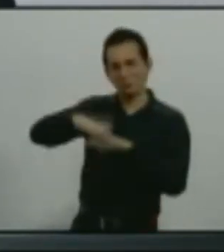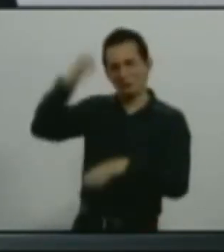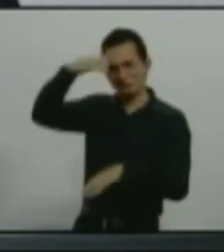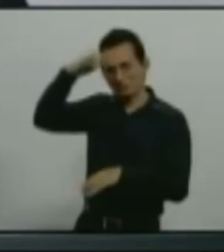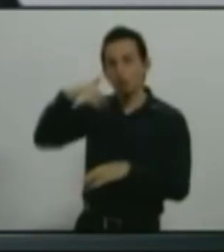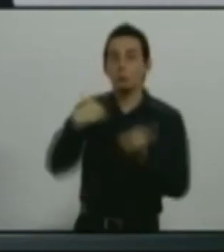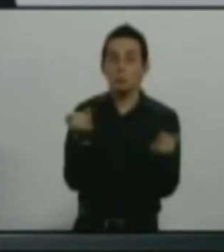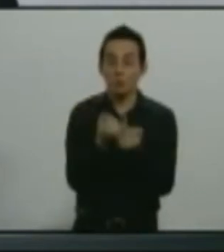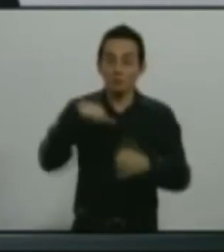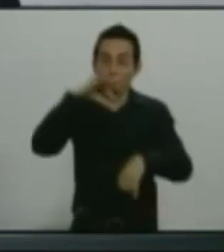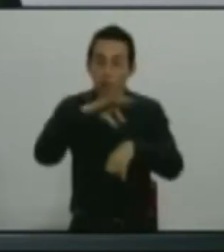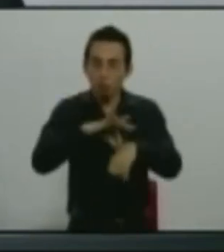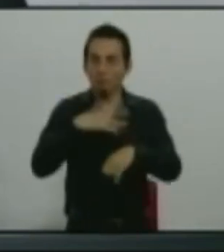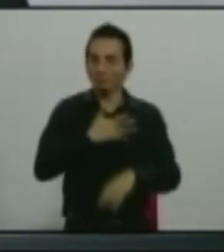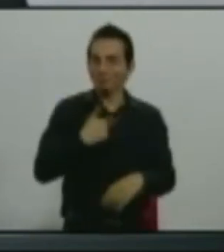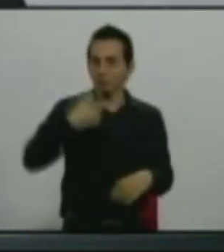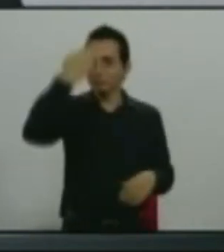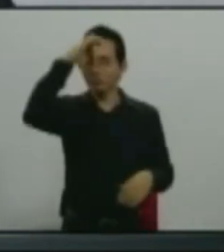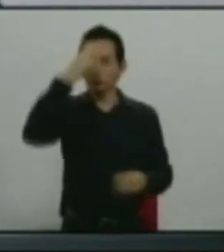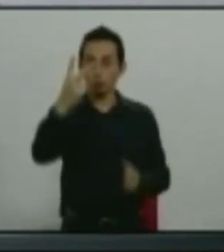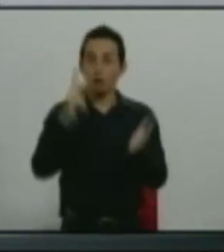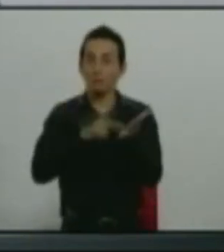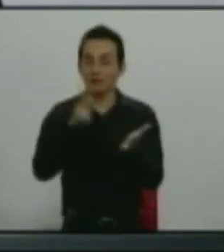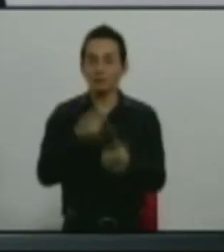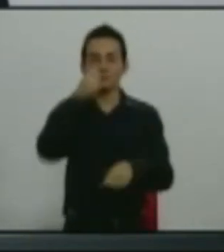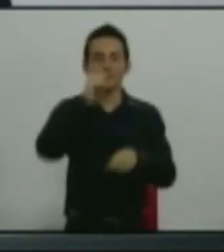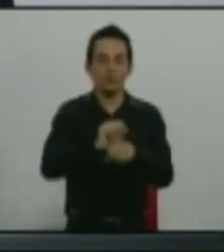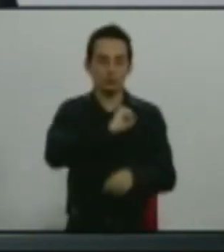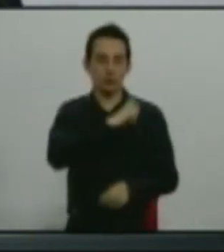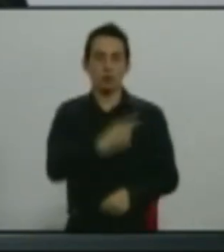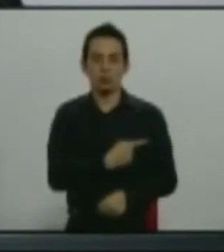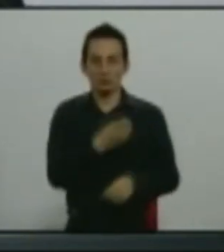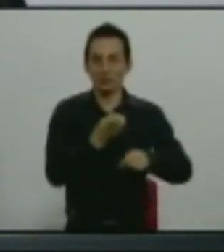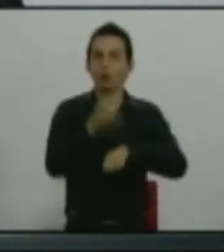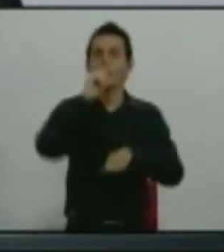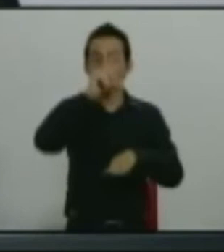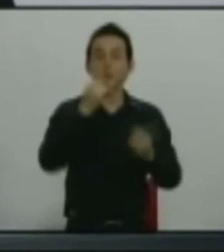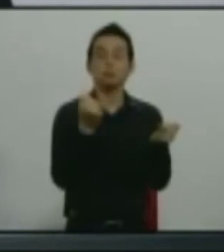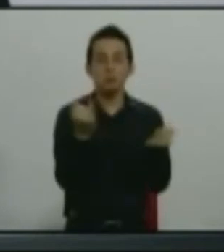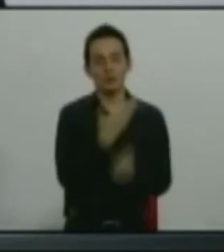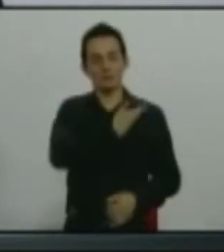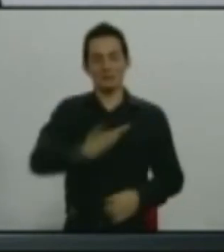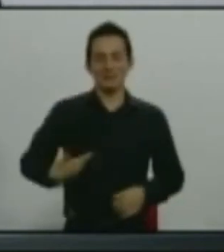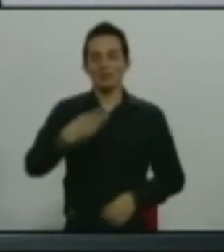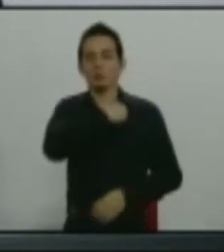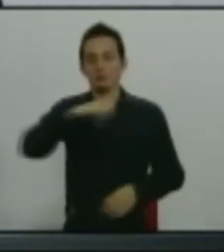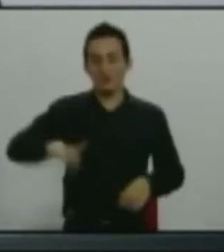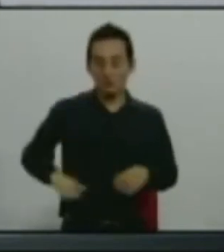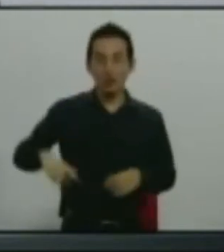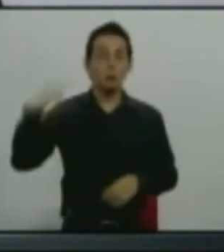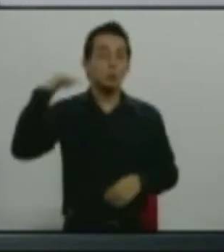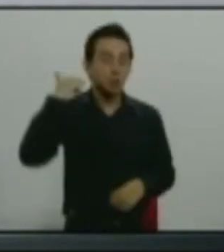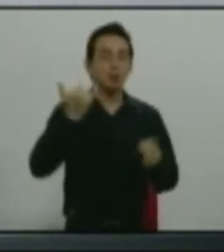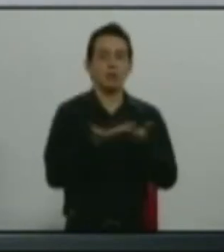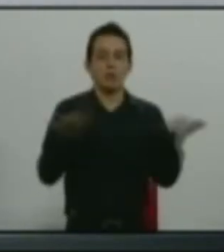supuesto en el ámbito del servicio público. Donde he sido en dos ocasiones secretario de Salud de Jalisco, donde tuve la oportunidad de ser presidente municipal de Guadalajara